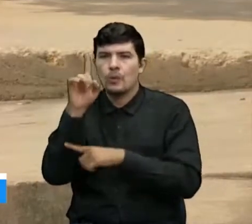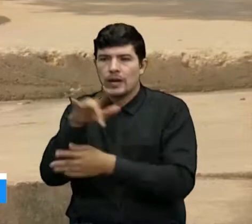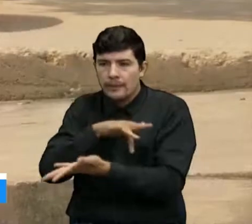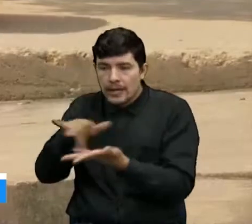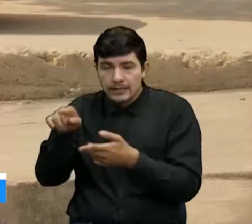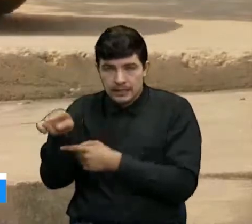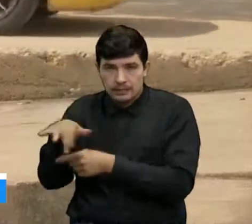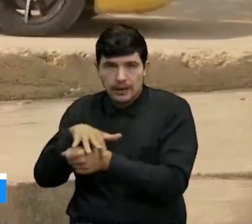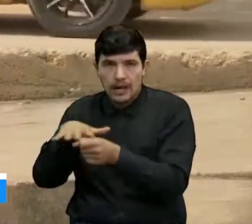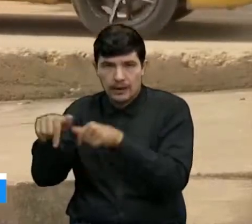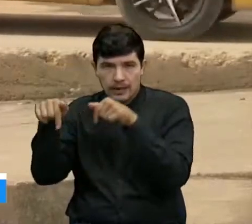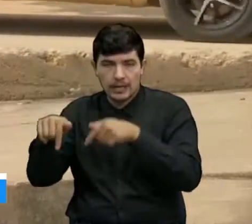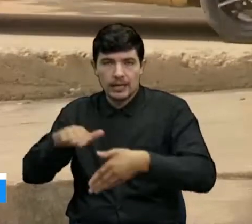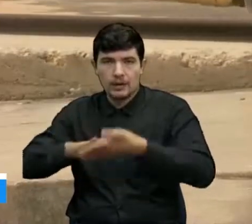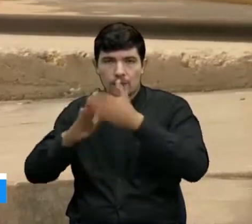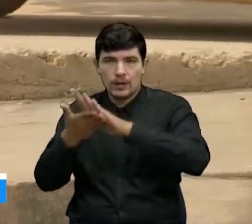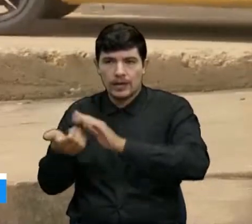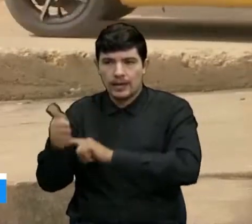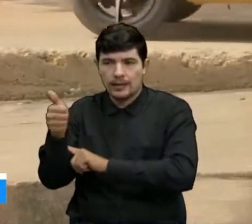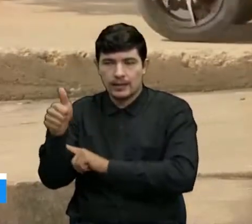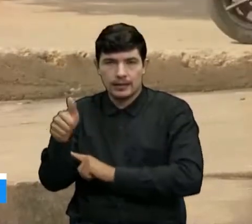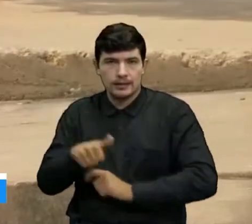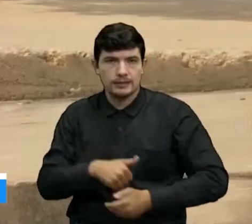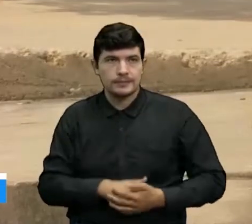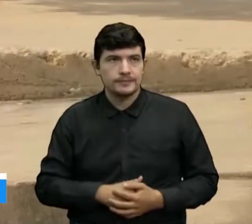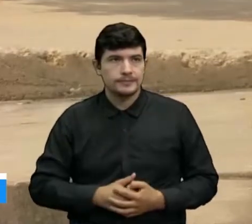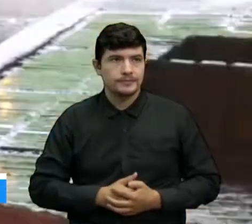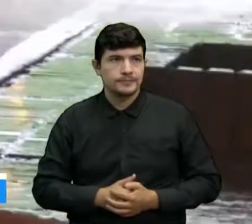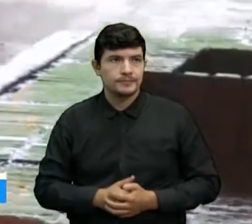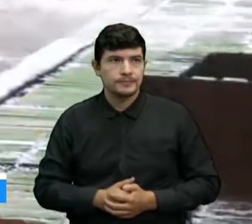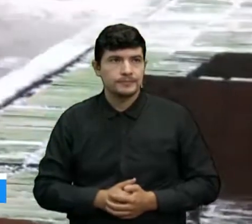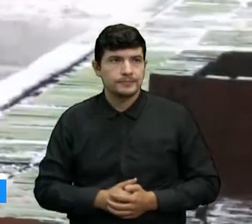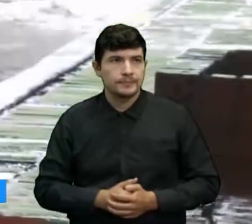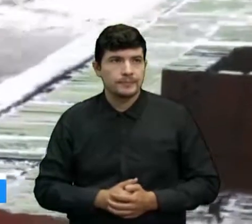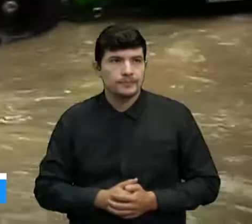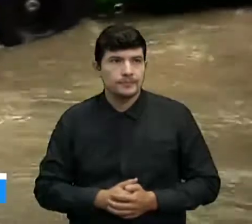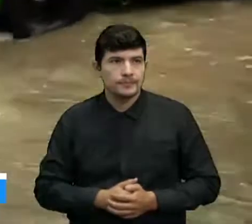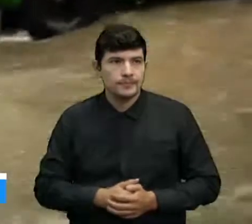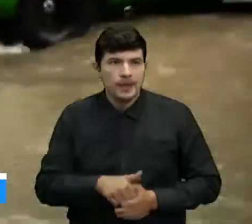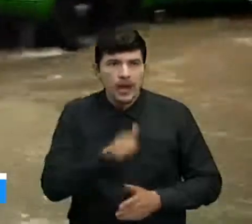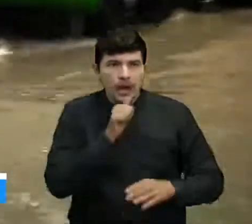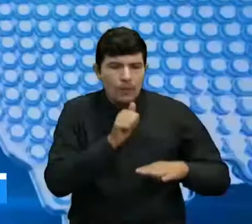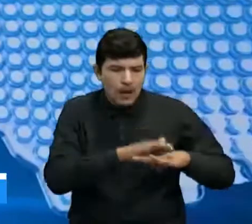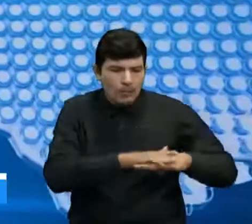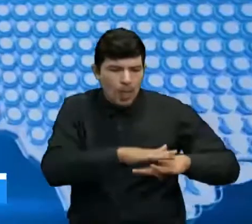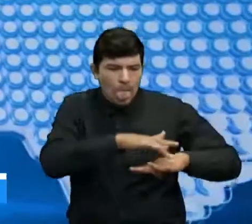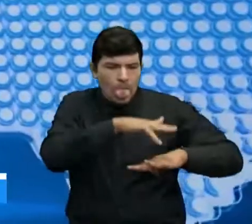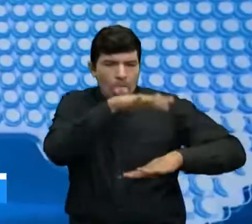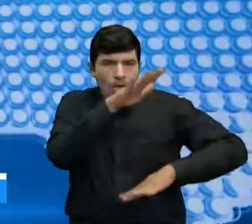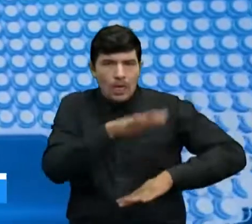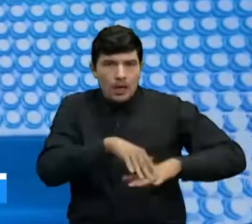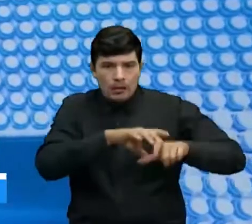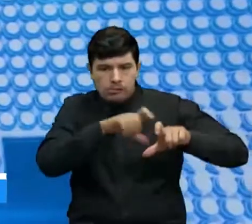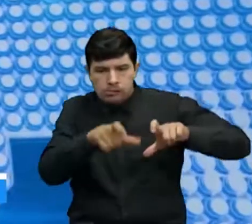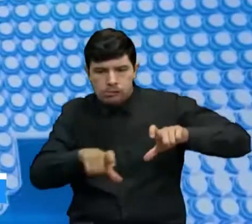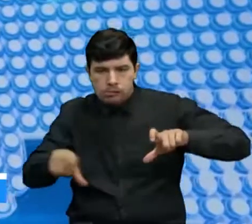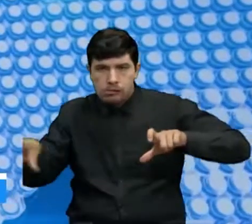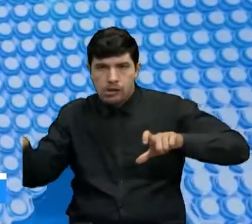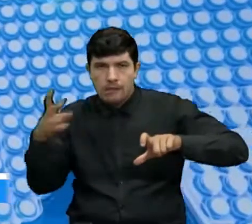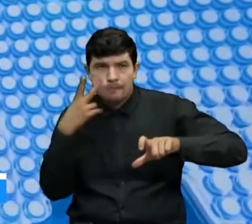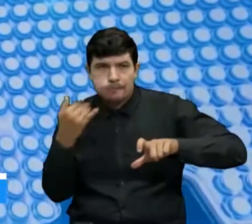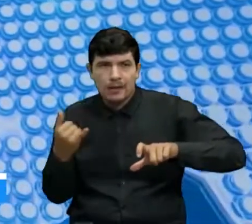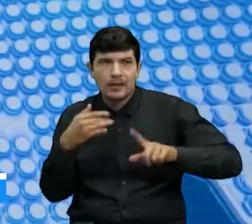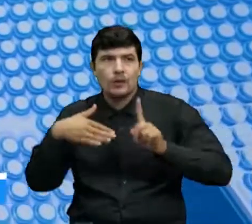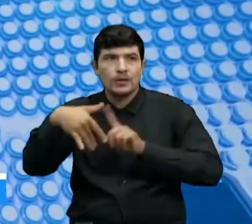en este sector de la Comuna 10 del departamento. Alcantarillado rebosado, calles inundadas y un canal de aguas lluvias a tope,